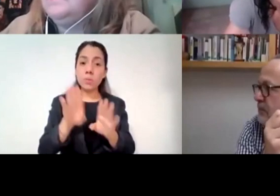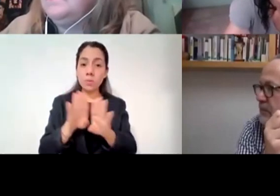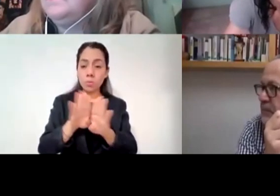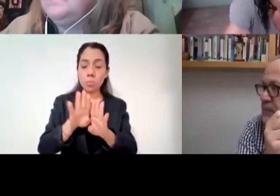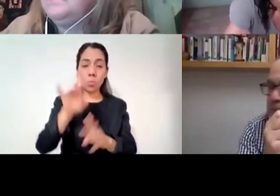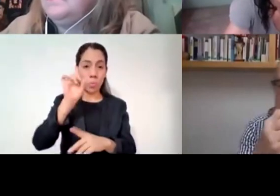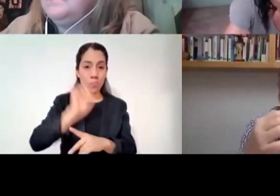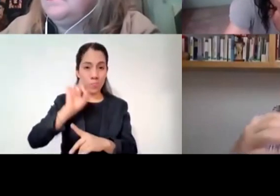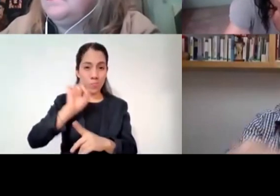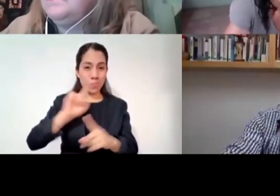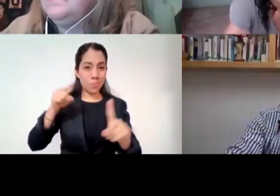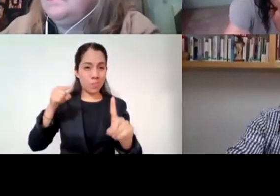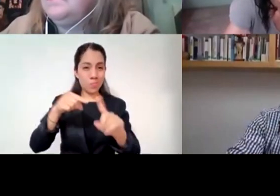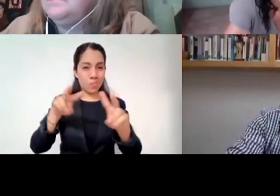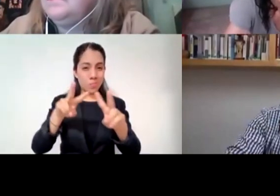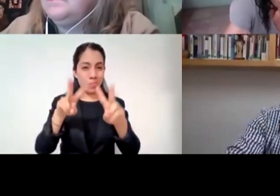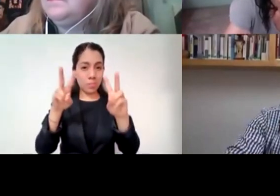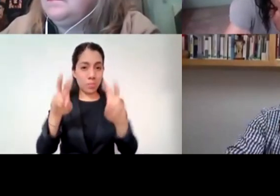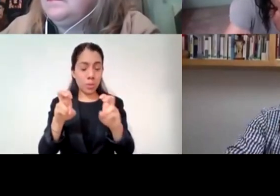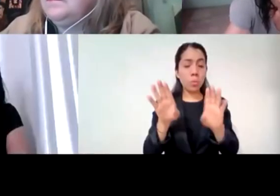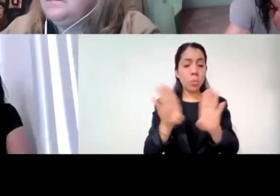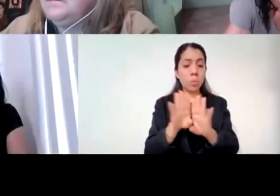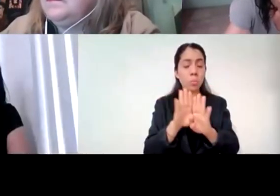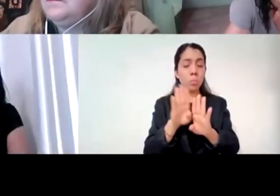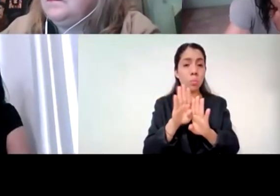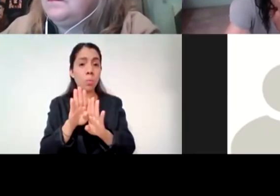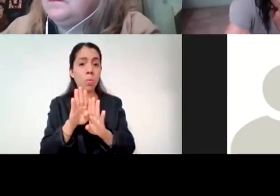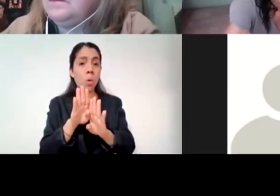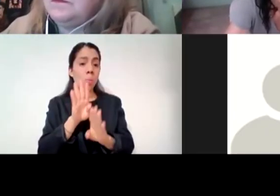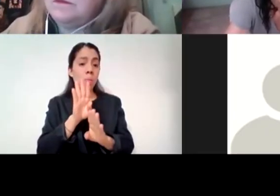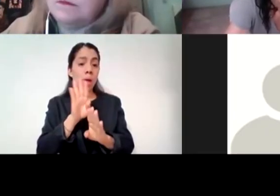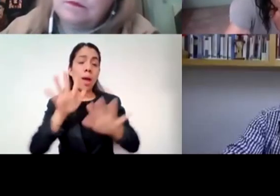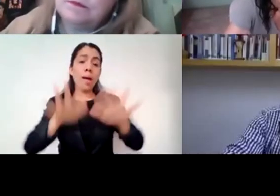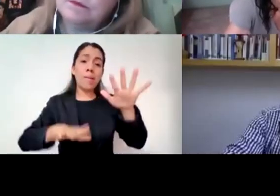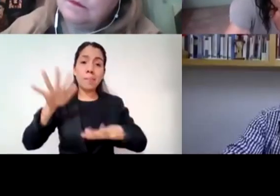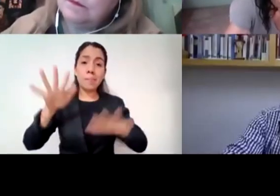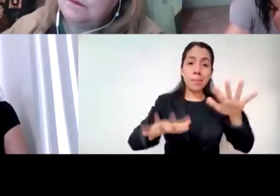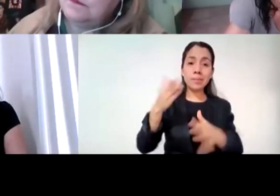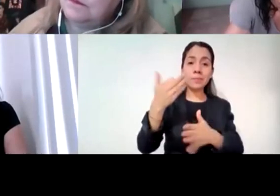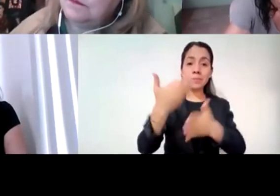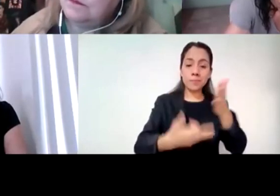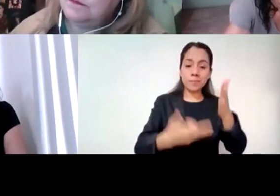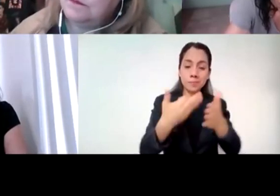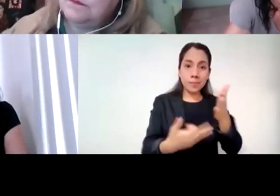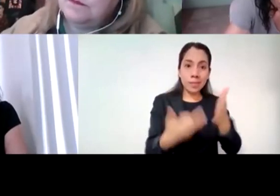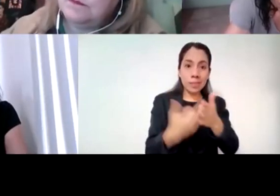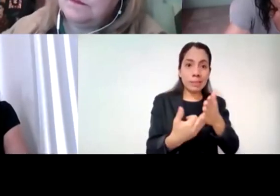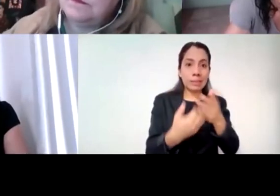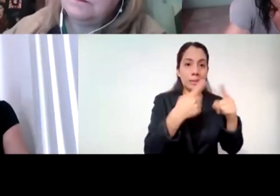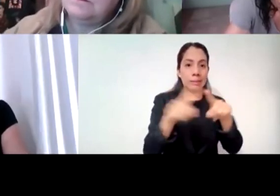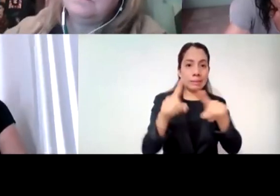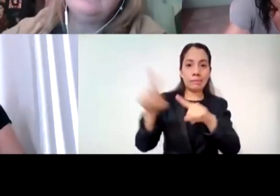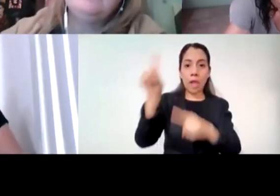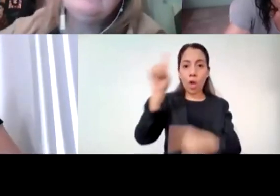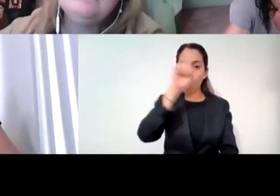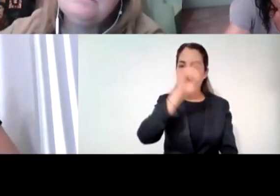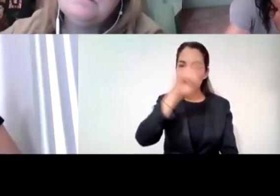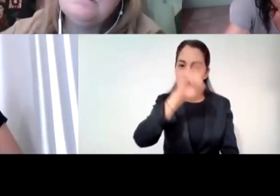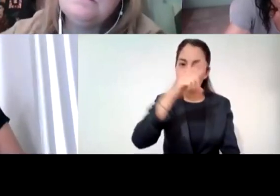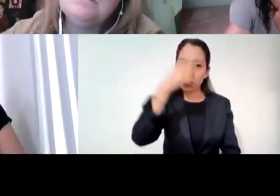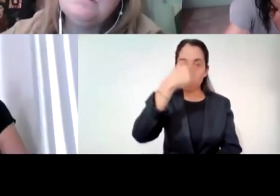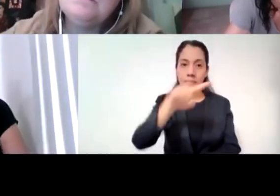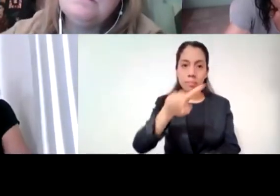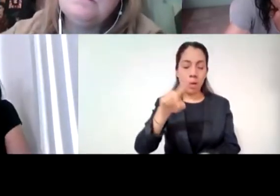compleja y que son estos recursos esta falta de recursos para trabajar con los hijos hijos que en algún momento es